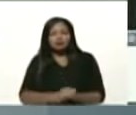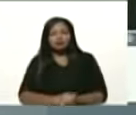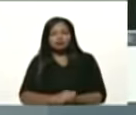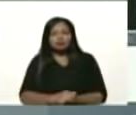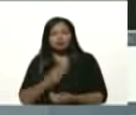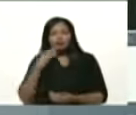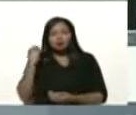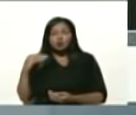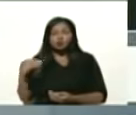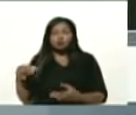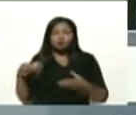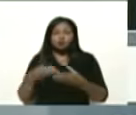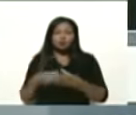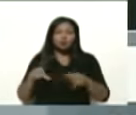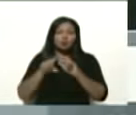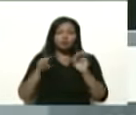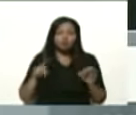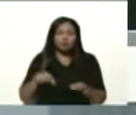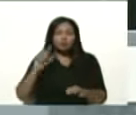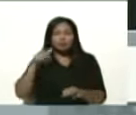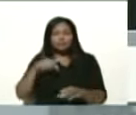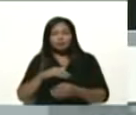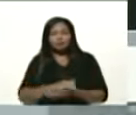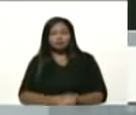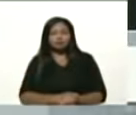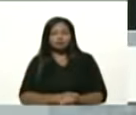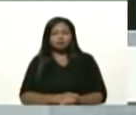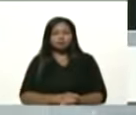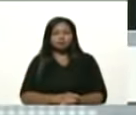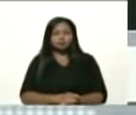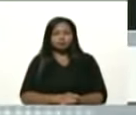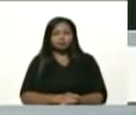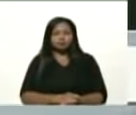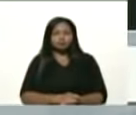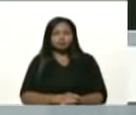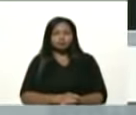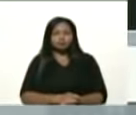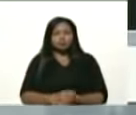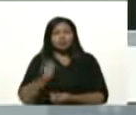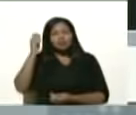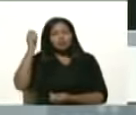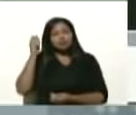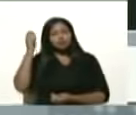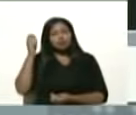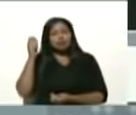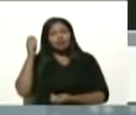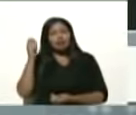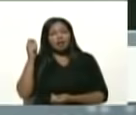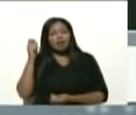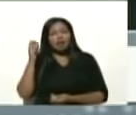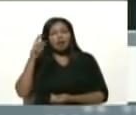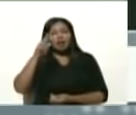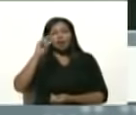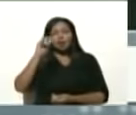juventud del Partido Socialista Unido de Venezuela, diputada Robert Zapoleo,